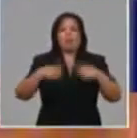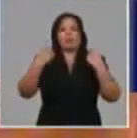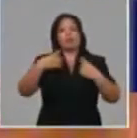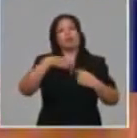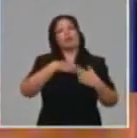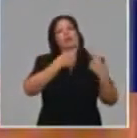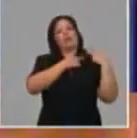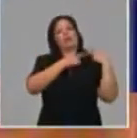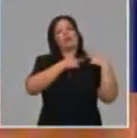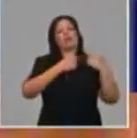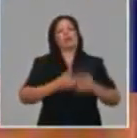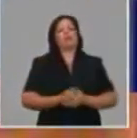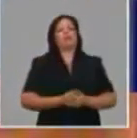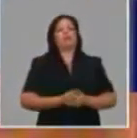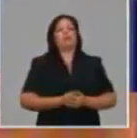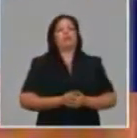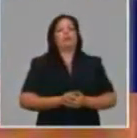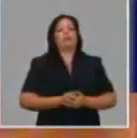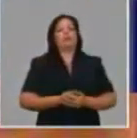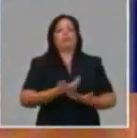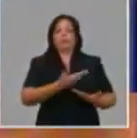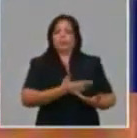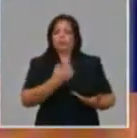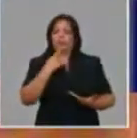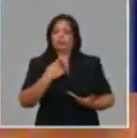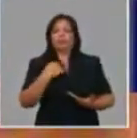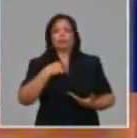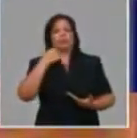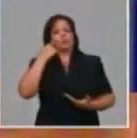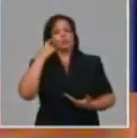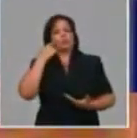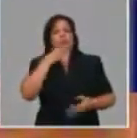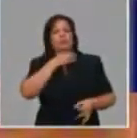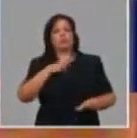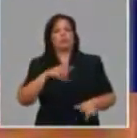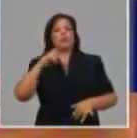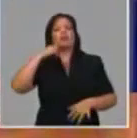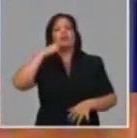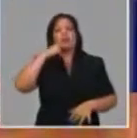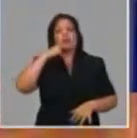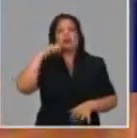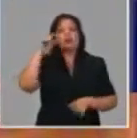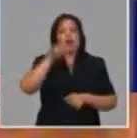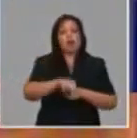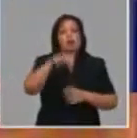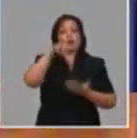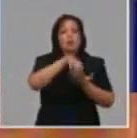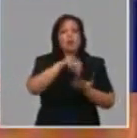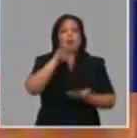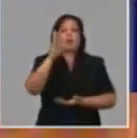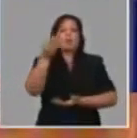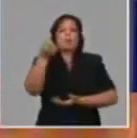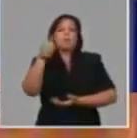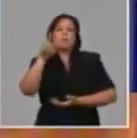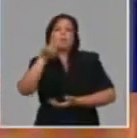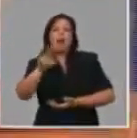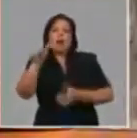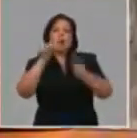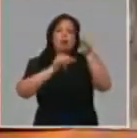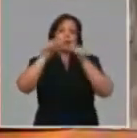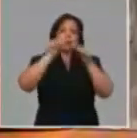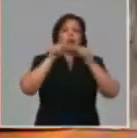de última hora en varios lugares de Estados Unidos reportando que los bares han sido los lugares donde más se ha dado rebrote